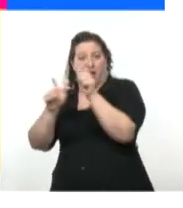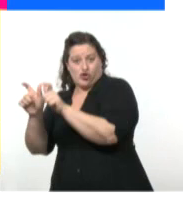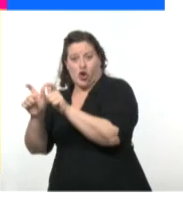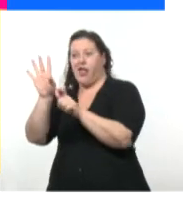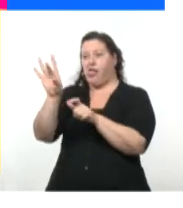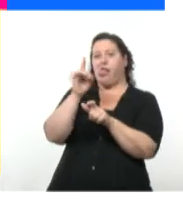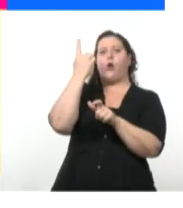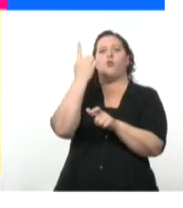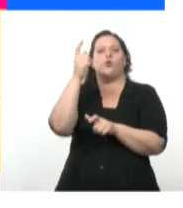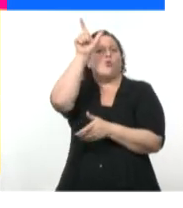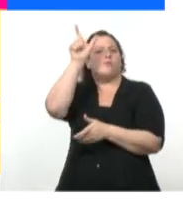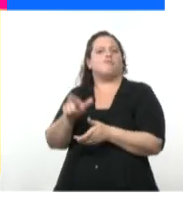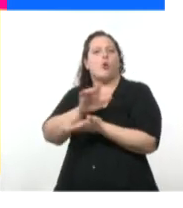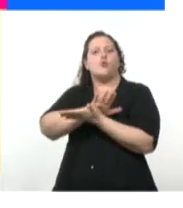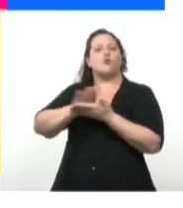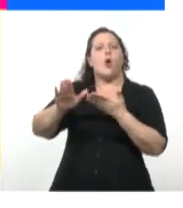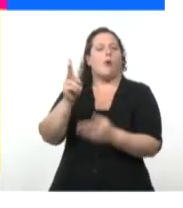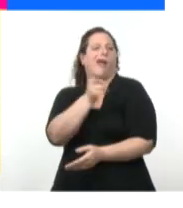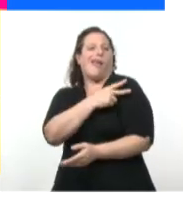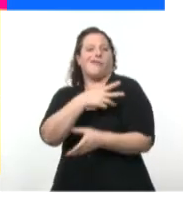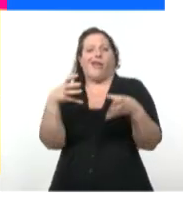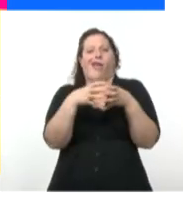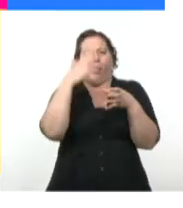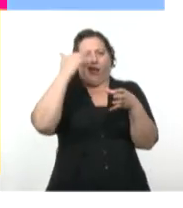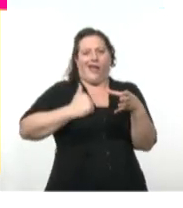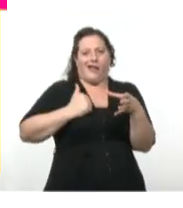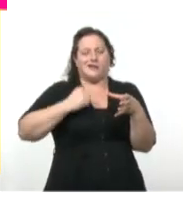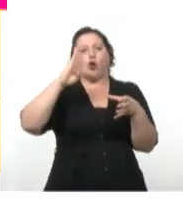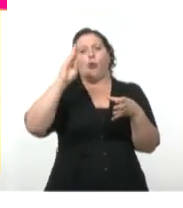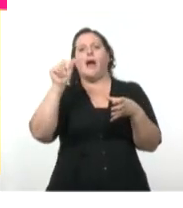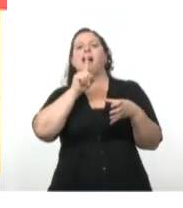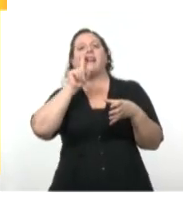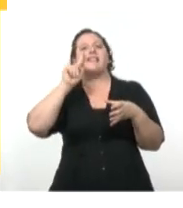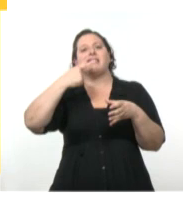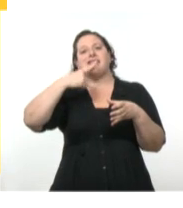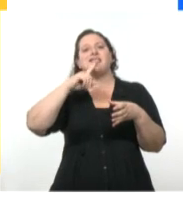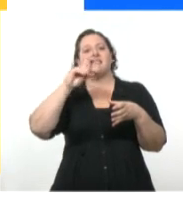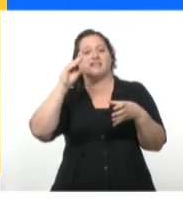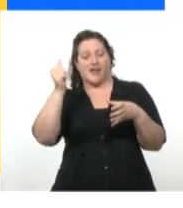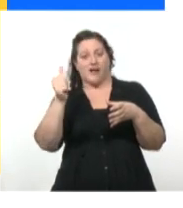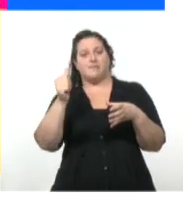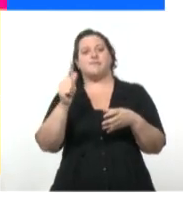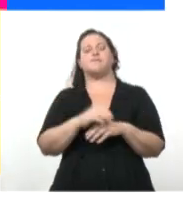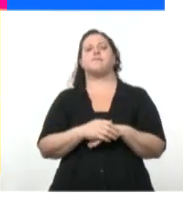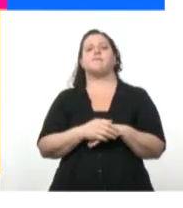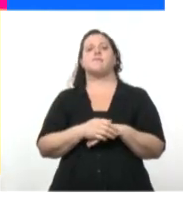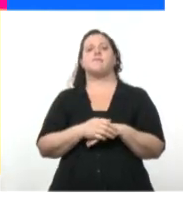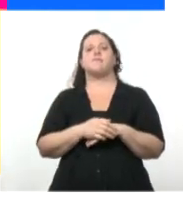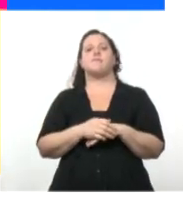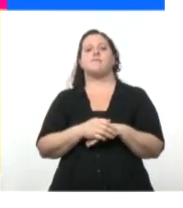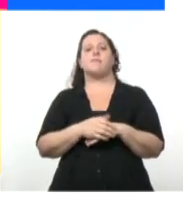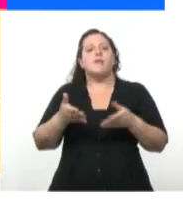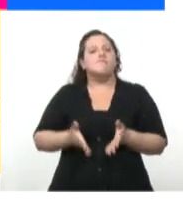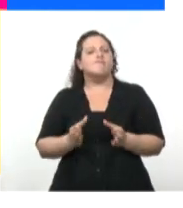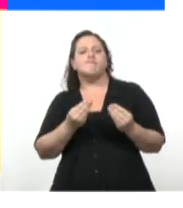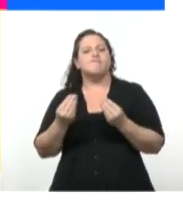Su nombre es Fulgencio Batista. Nombre. Fulgencio Batista y Saldívar. Lugar y fecha de